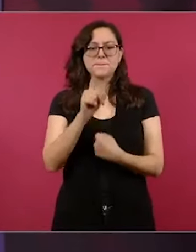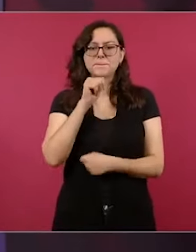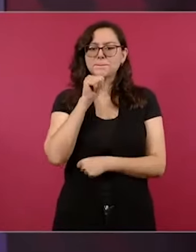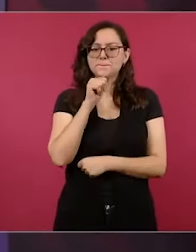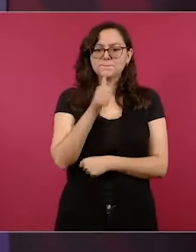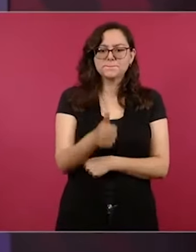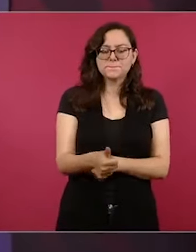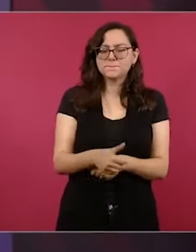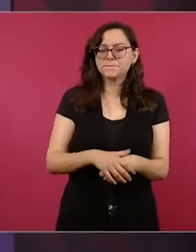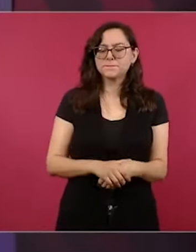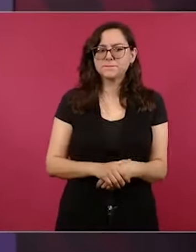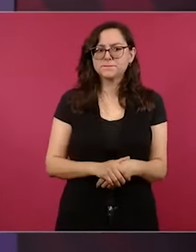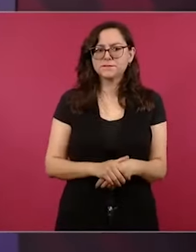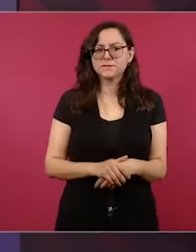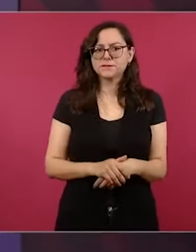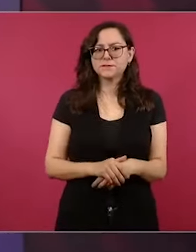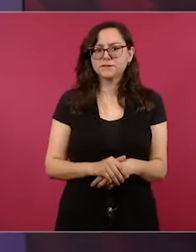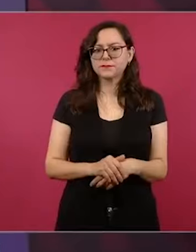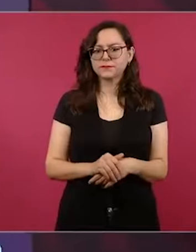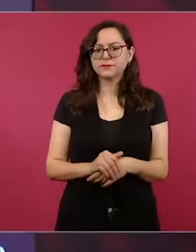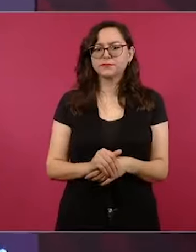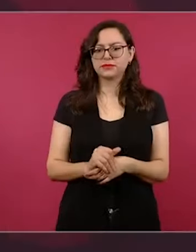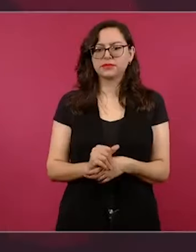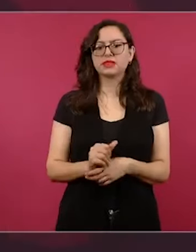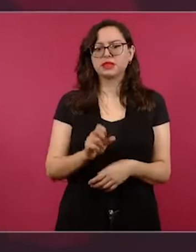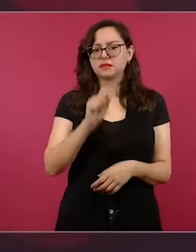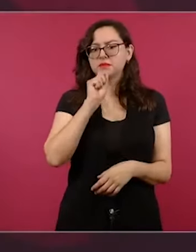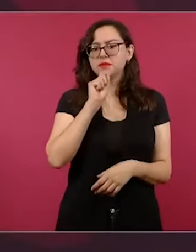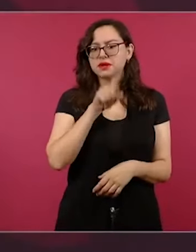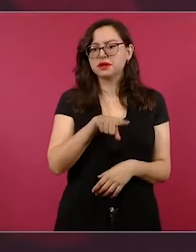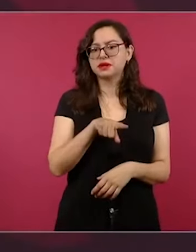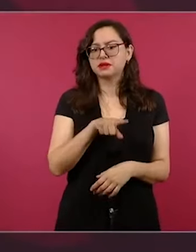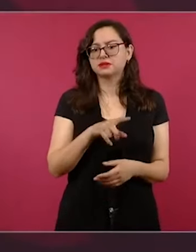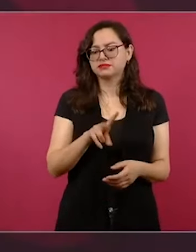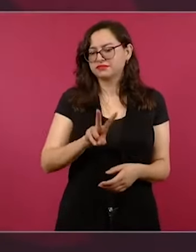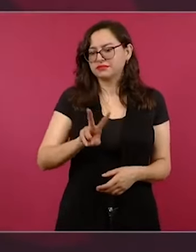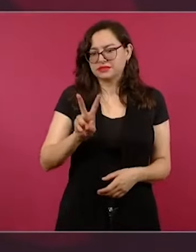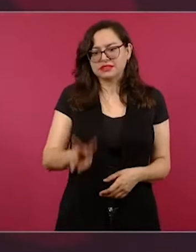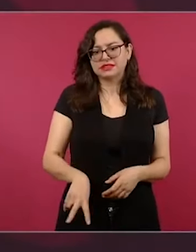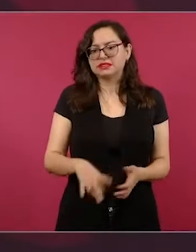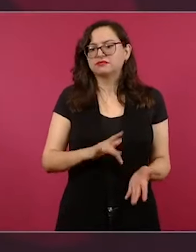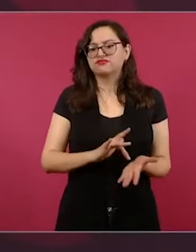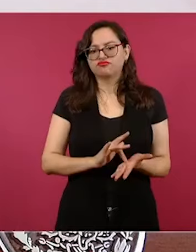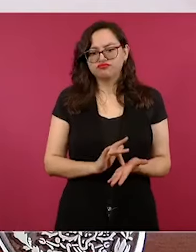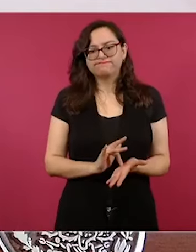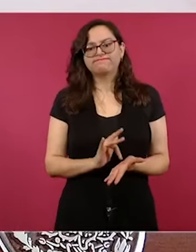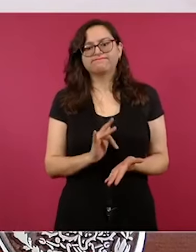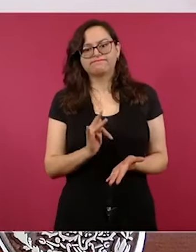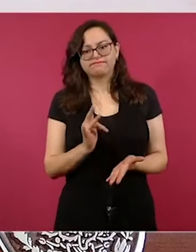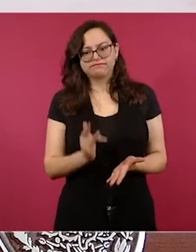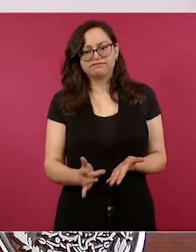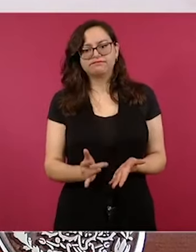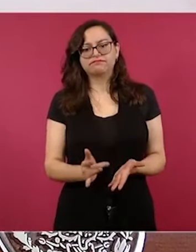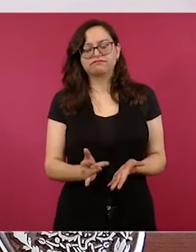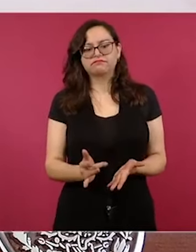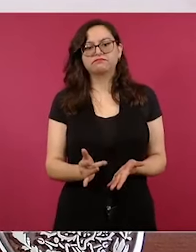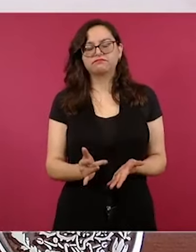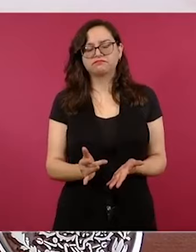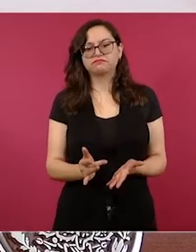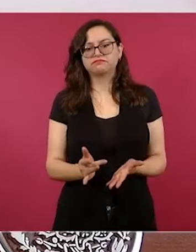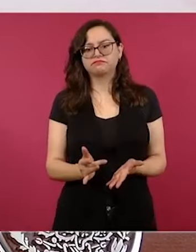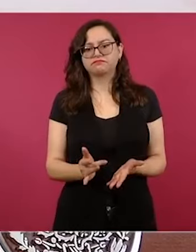mucho, muy respetuosa. También eso tengo que agradecerles. Y también he actuado